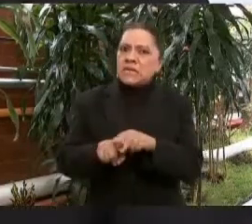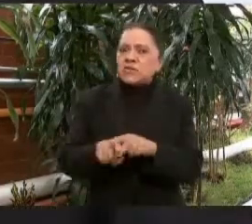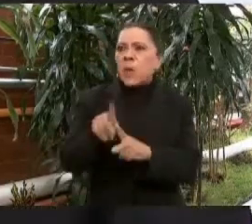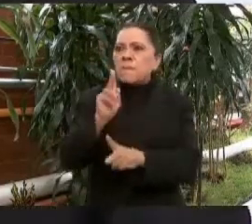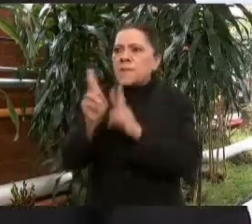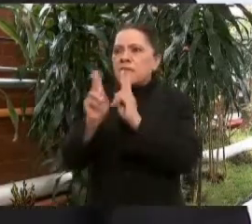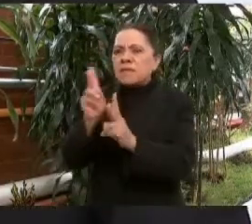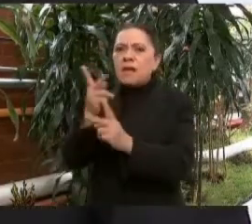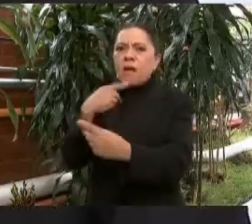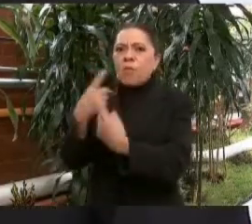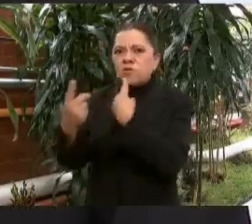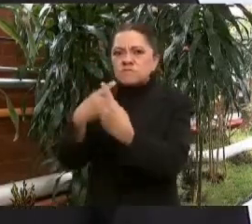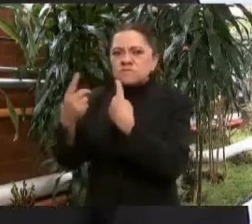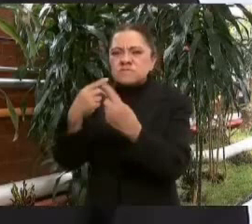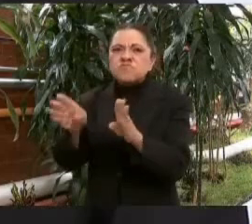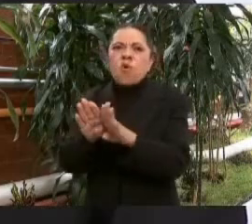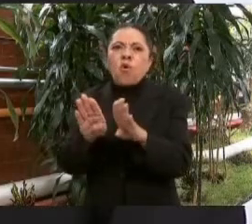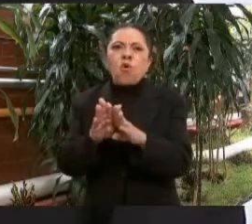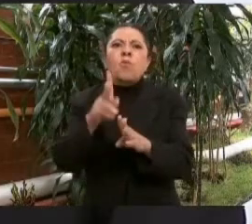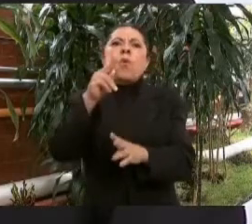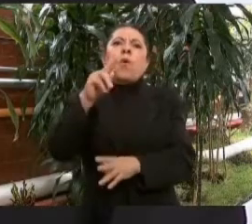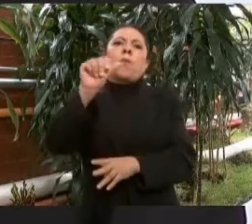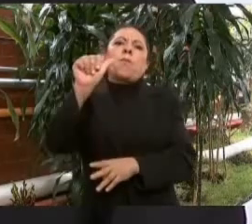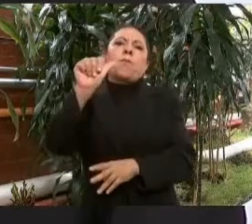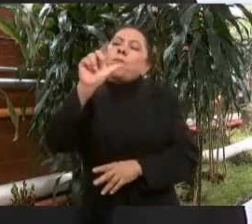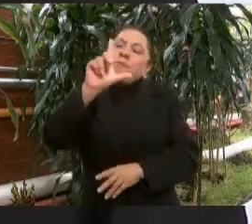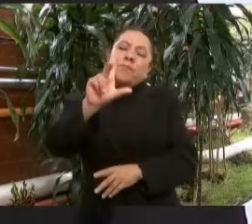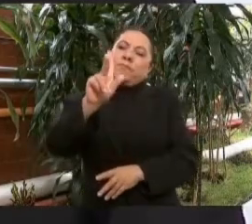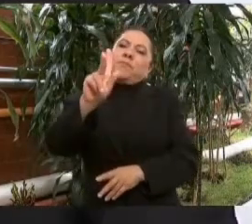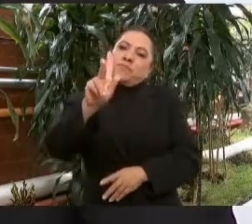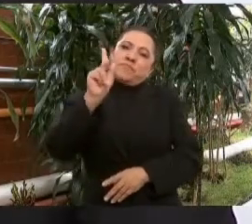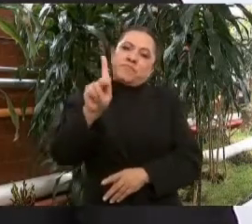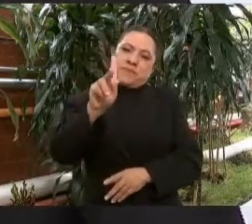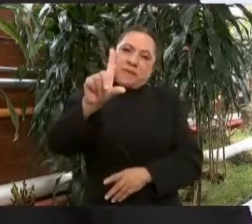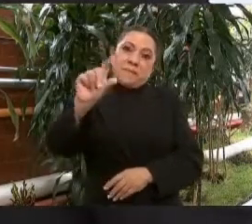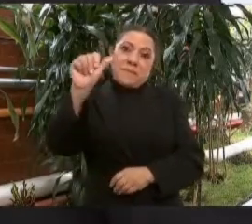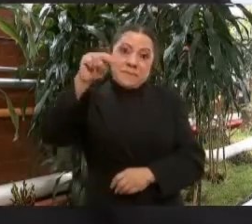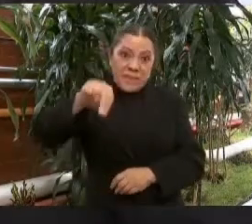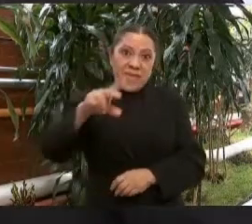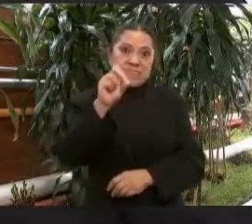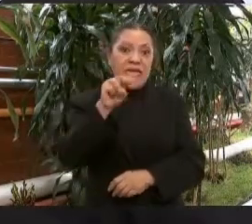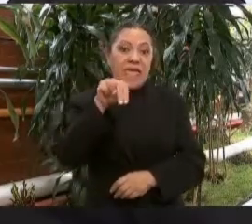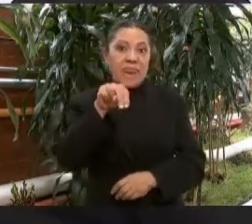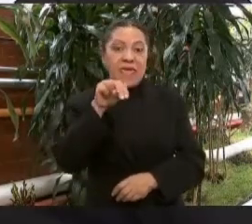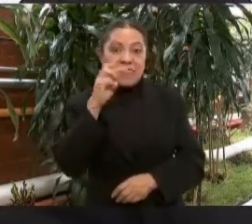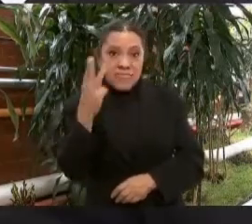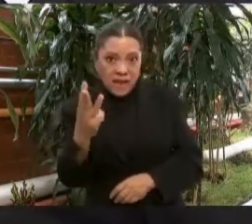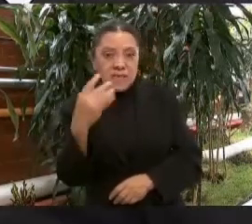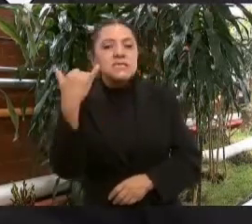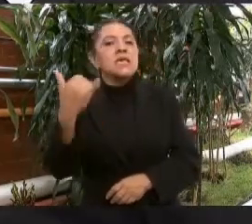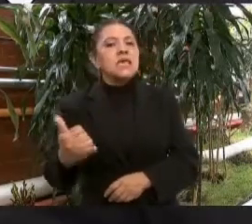del Plan DN-III y del Plan Marina